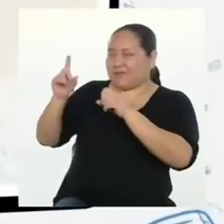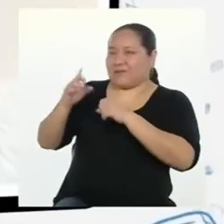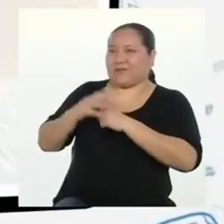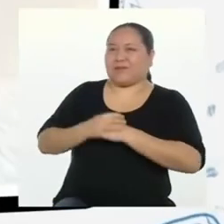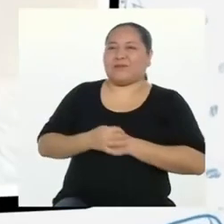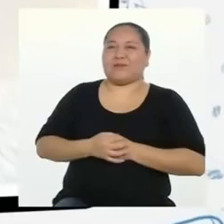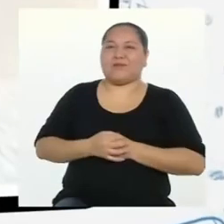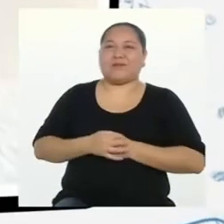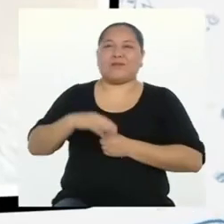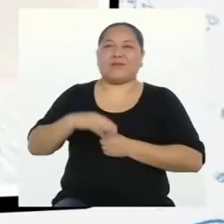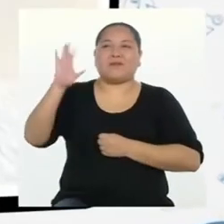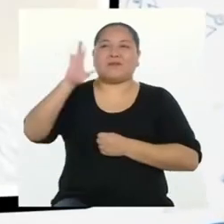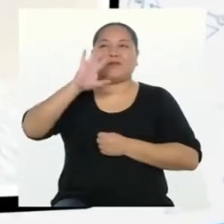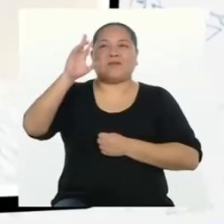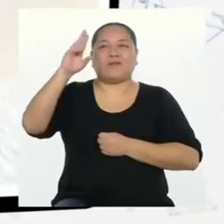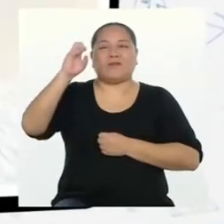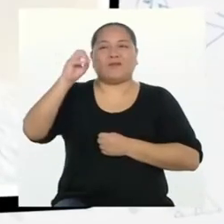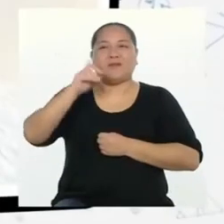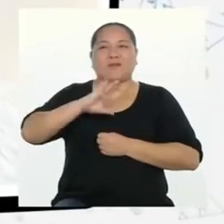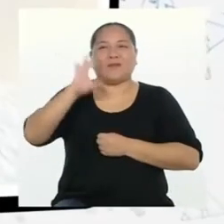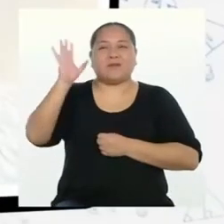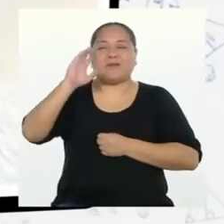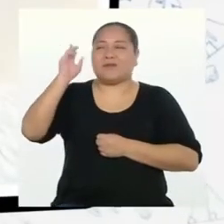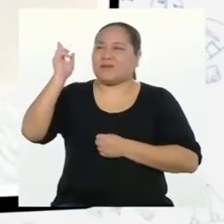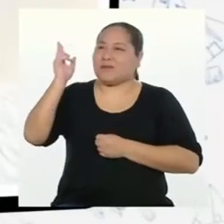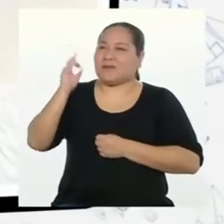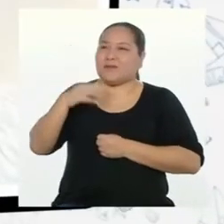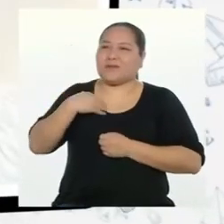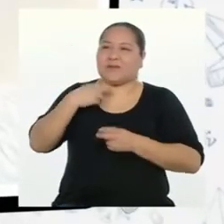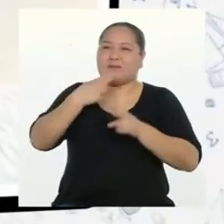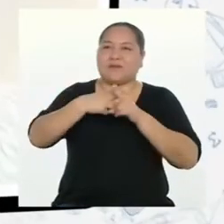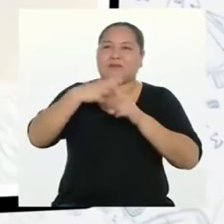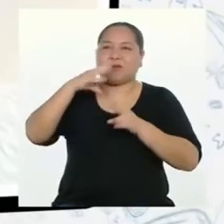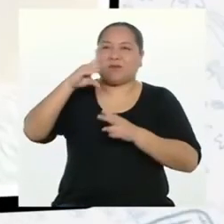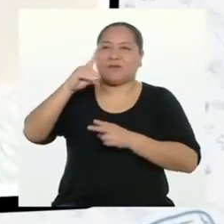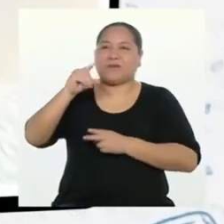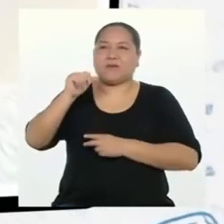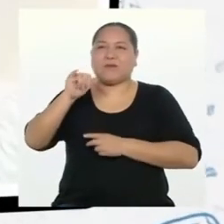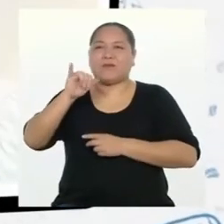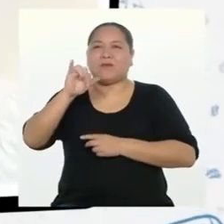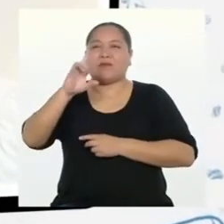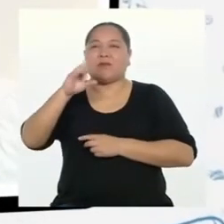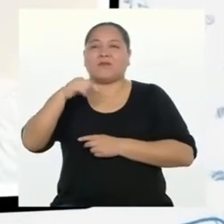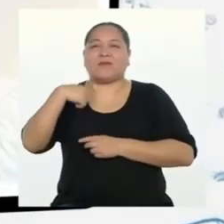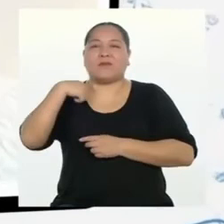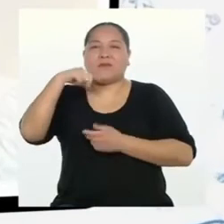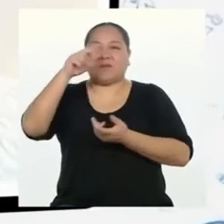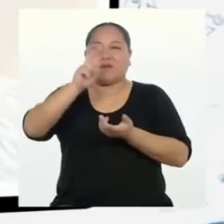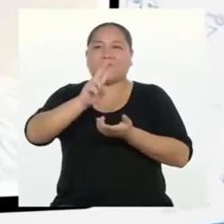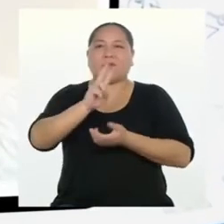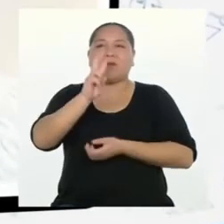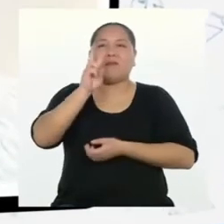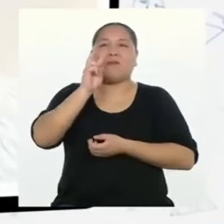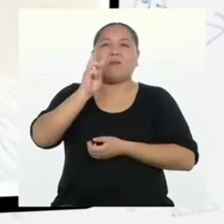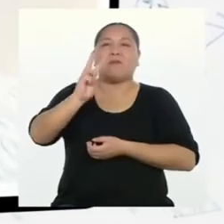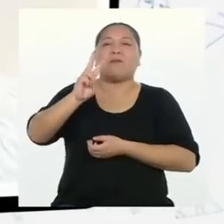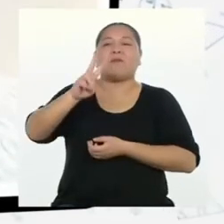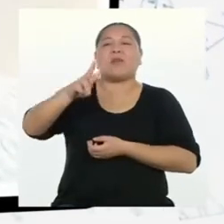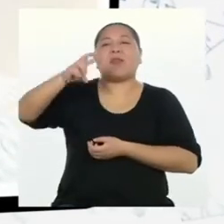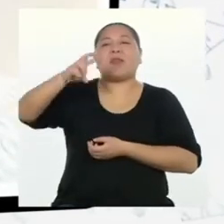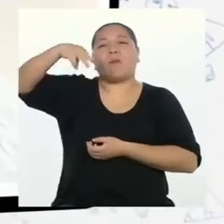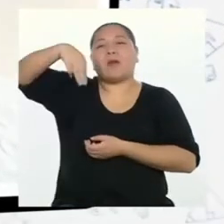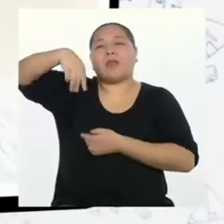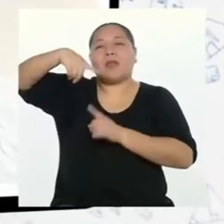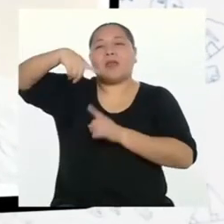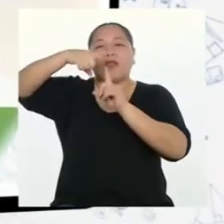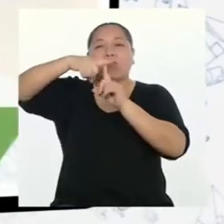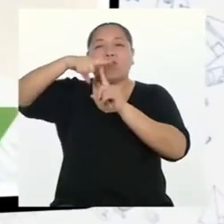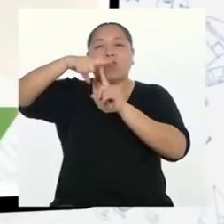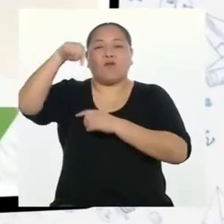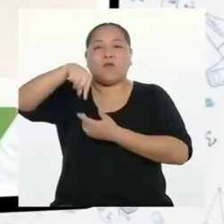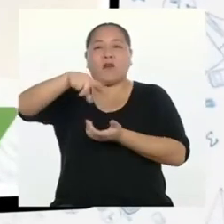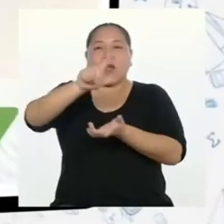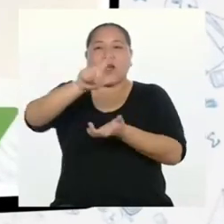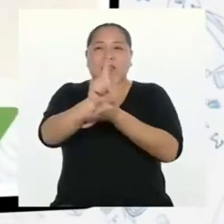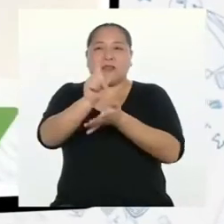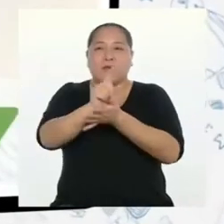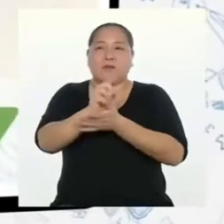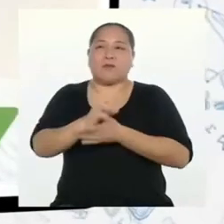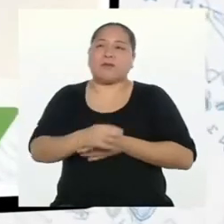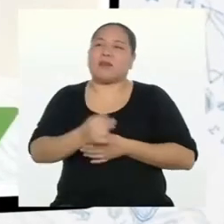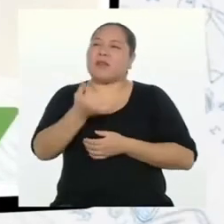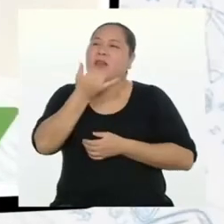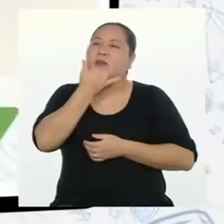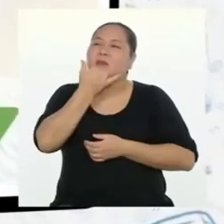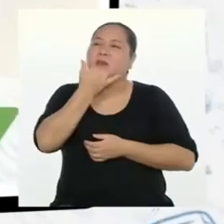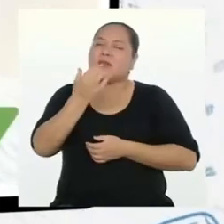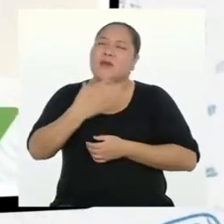Hola, Rodrigo. Hola, profesora. Me llamo Dailo y envío este video desde que me llamaría de triunfo. Última. ¿Qué